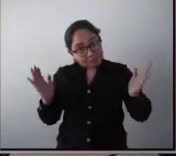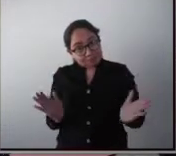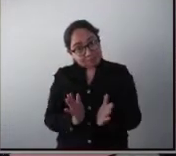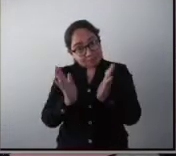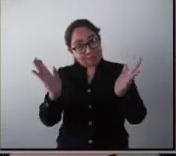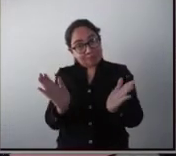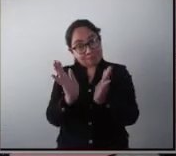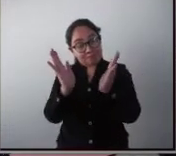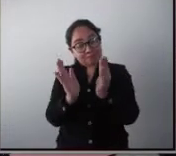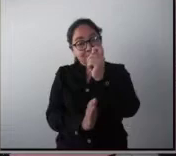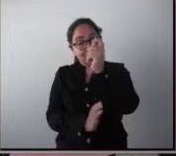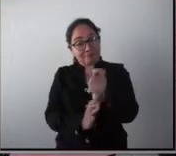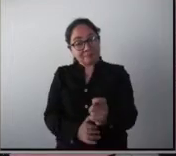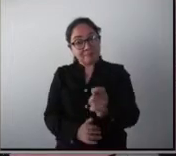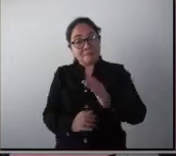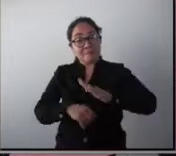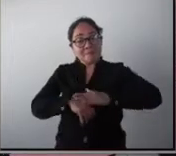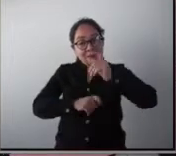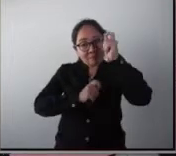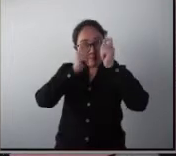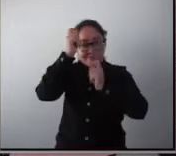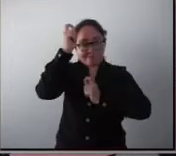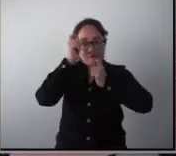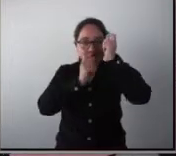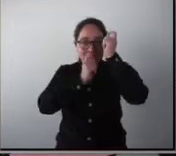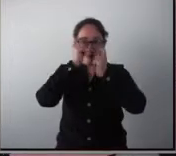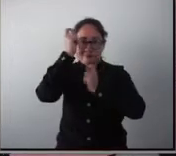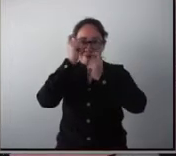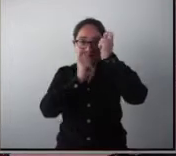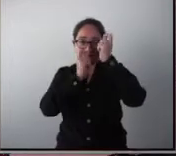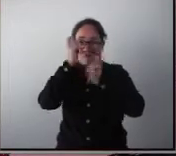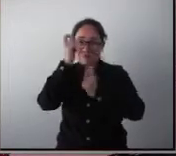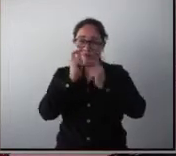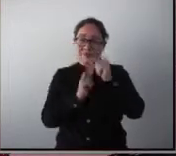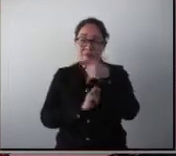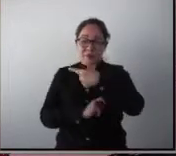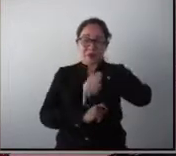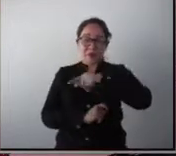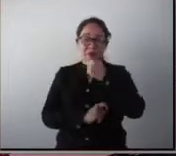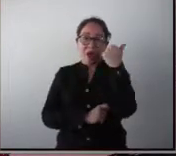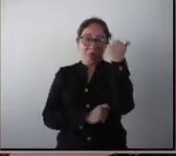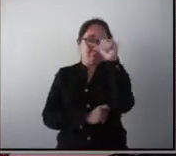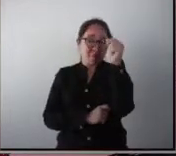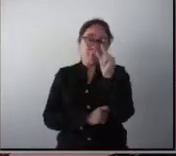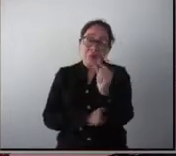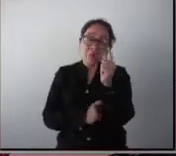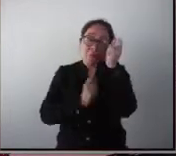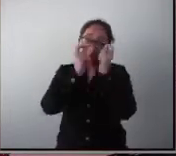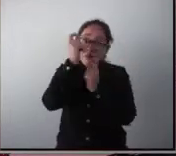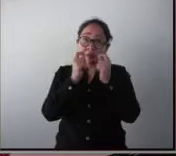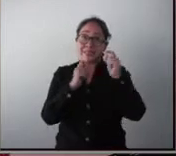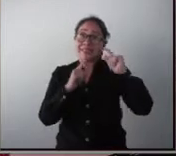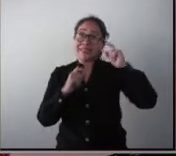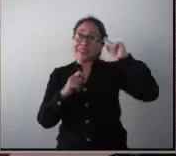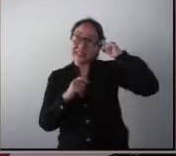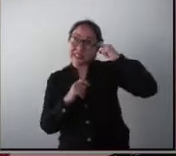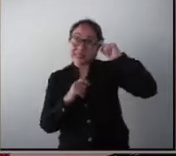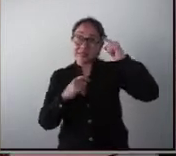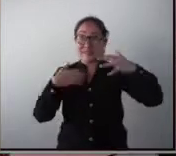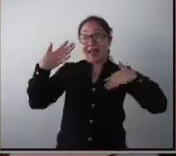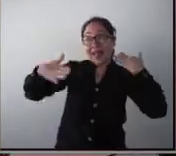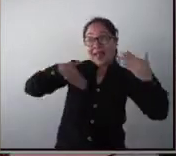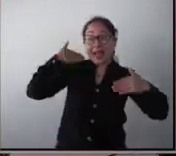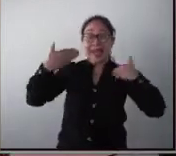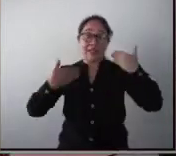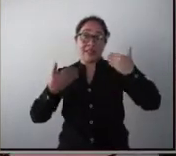es que tengan una mayor gesticulación en la cara. Casi no gesticulan. Si están contentos, si están enojados, si están alegres, si están tristes,